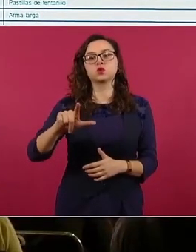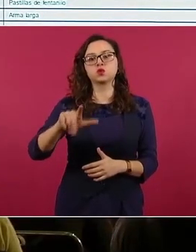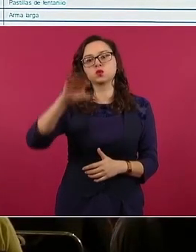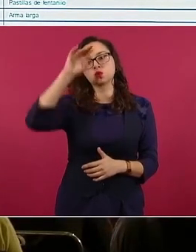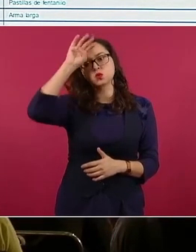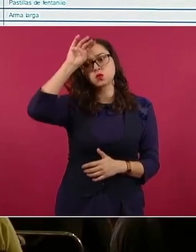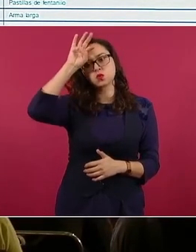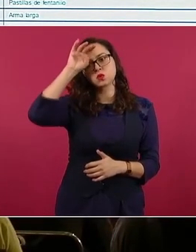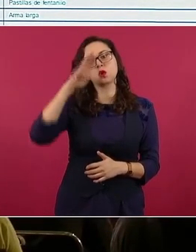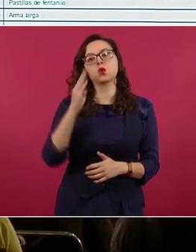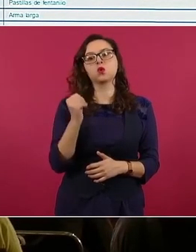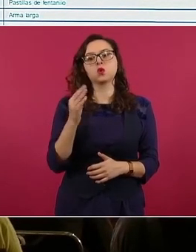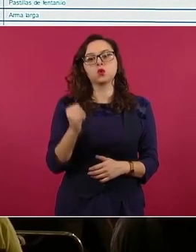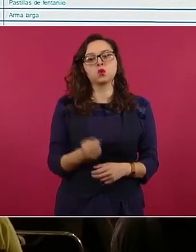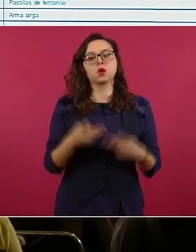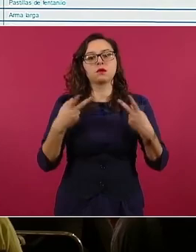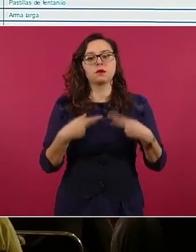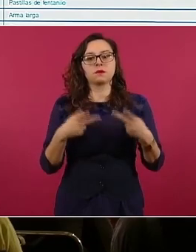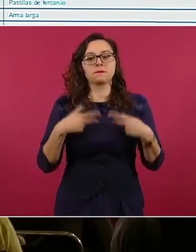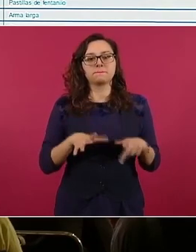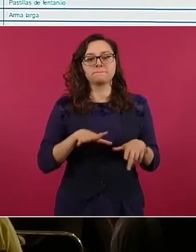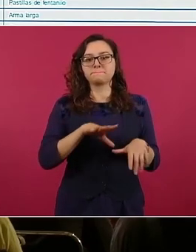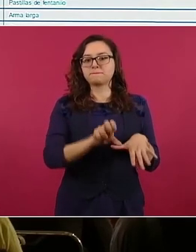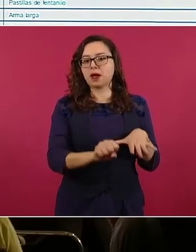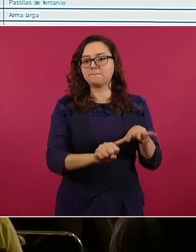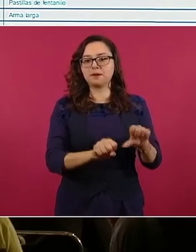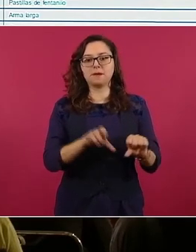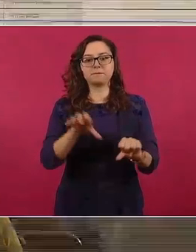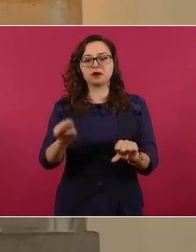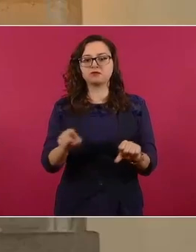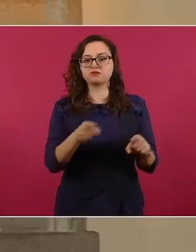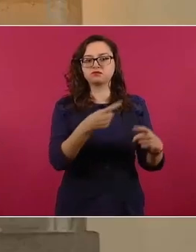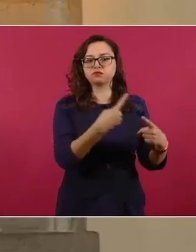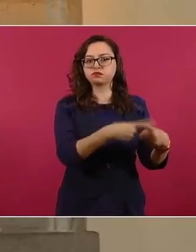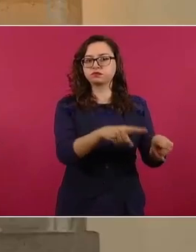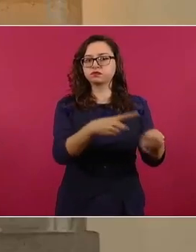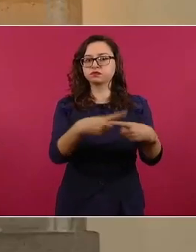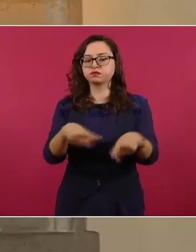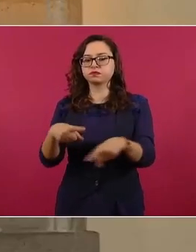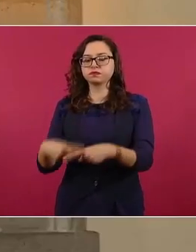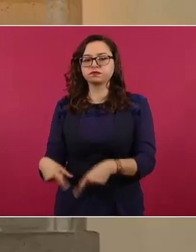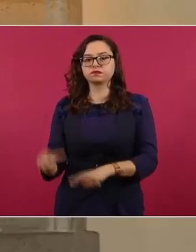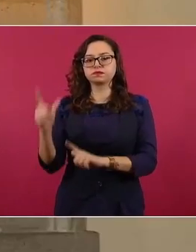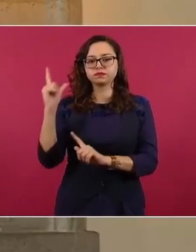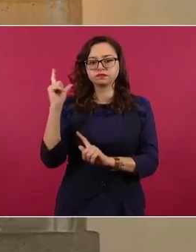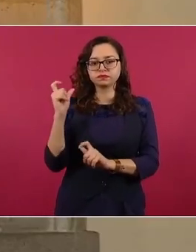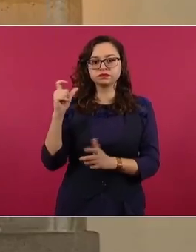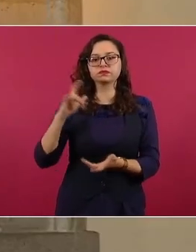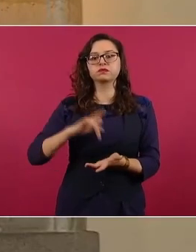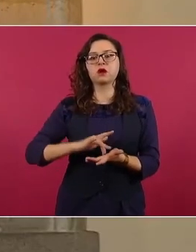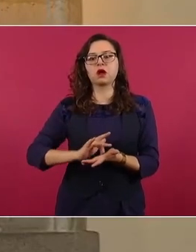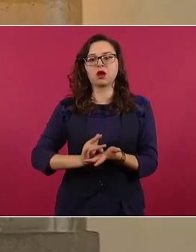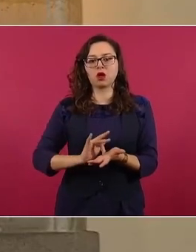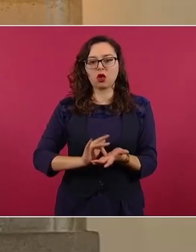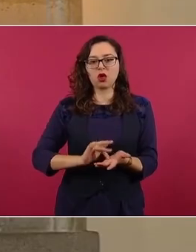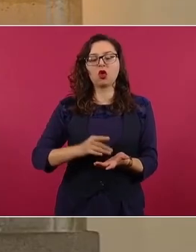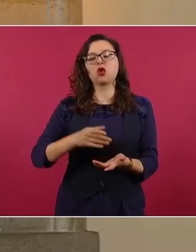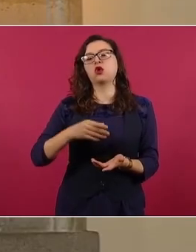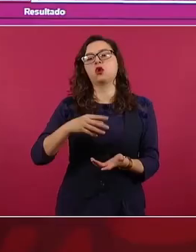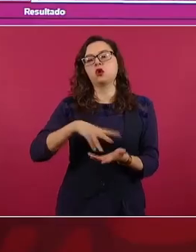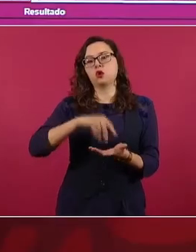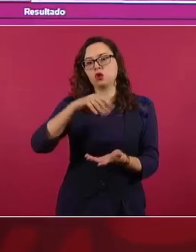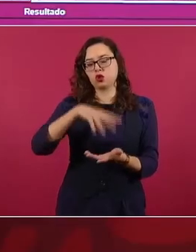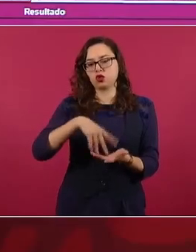nueve personas con diferentes armas, cargadores, dosis de metanfetamina, dosis de marihuana